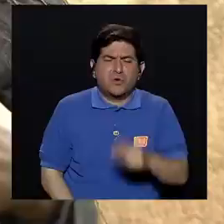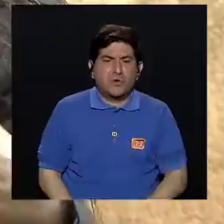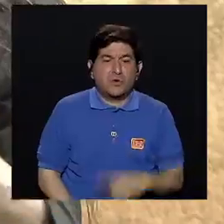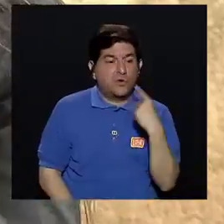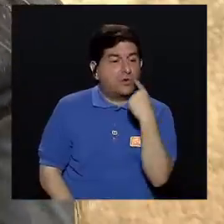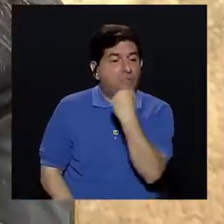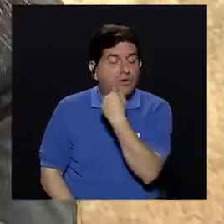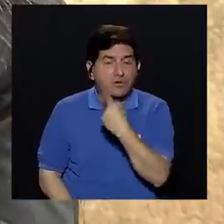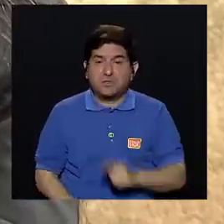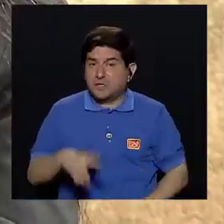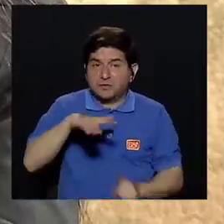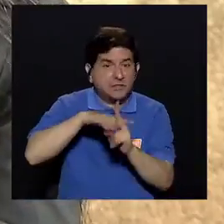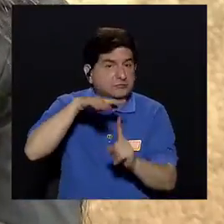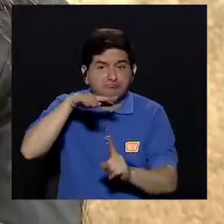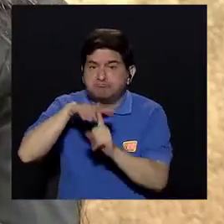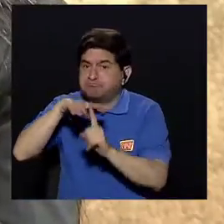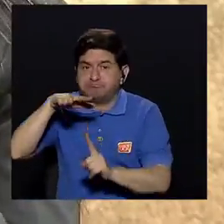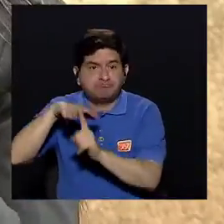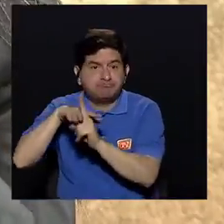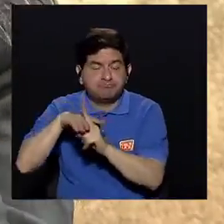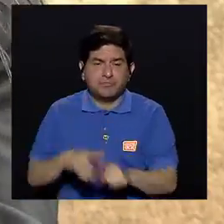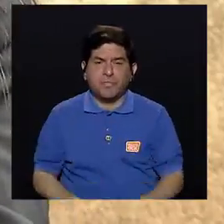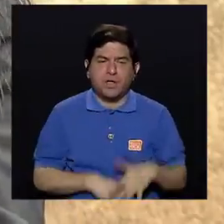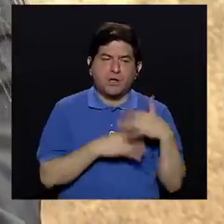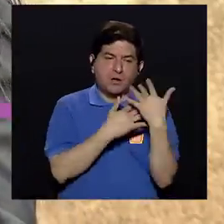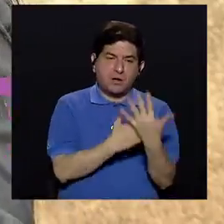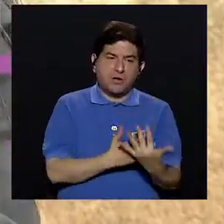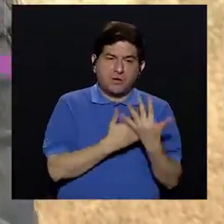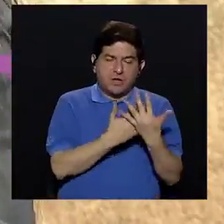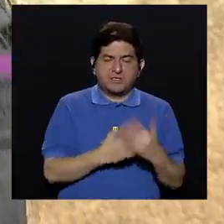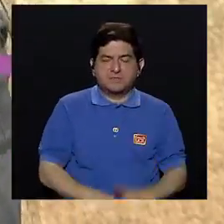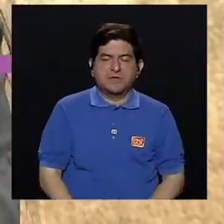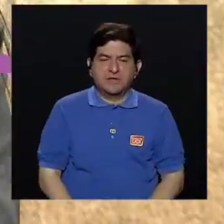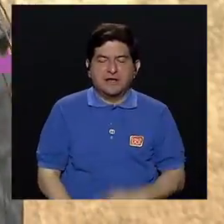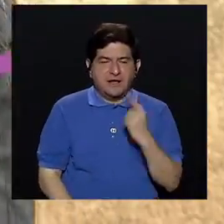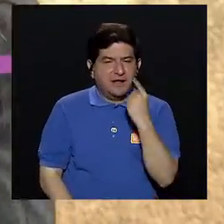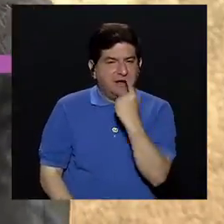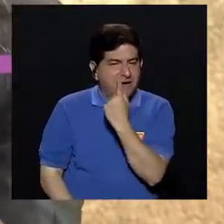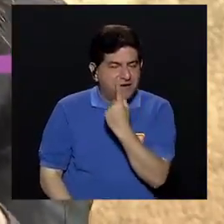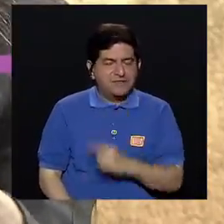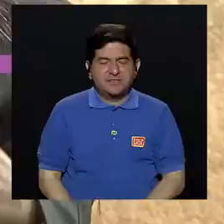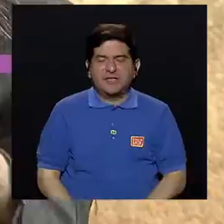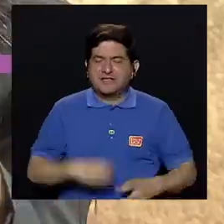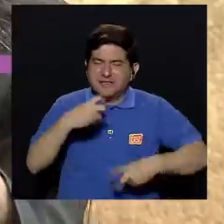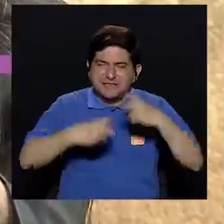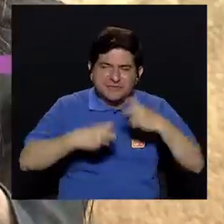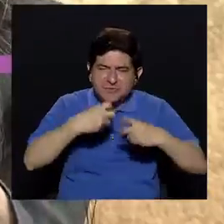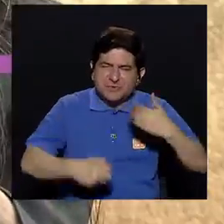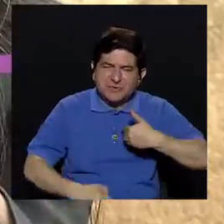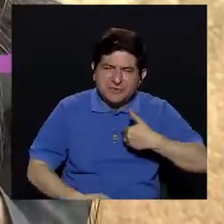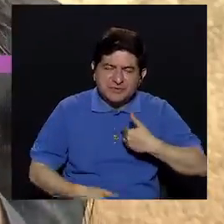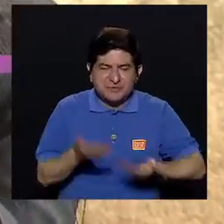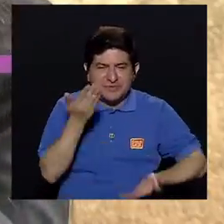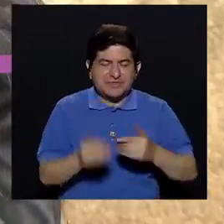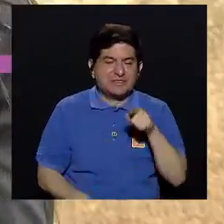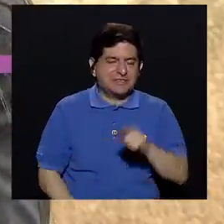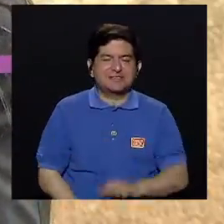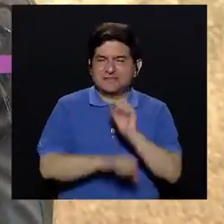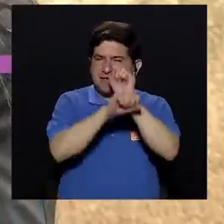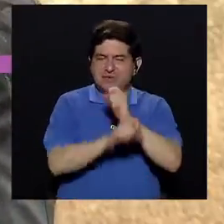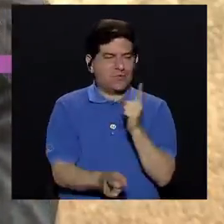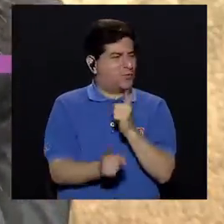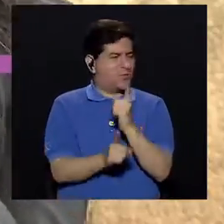no salieron o hay que esperar que le quitaron los dientitos de leche por caries pueden tener hábitos